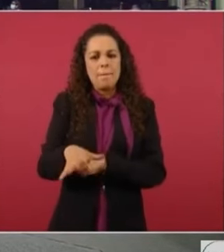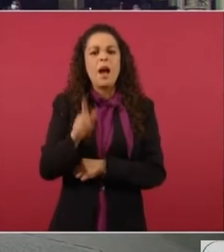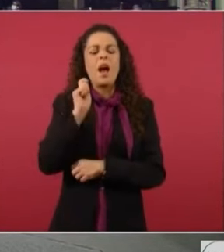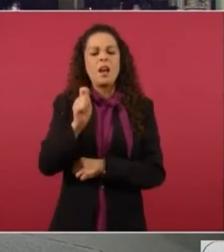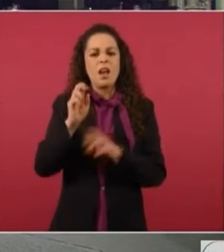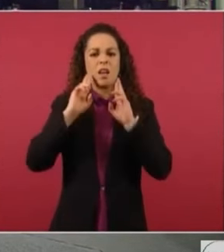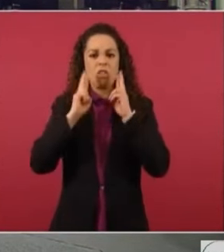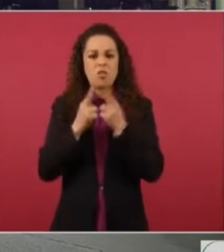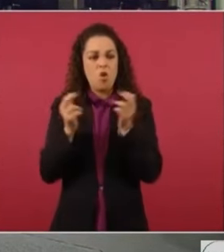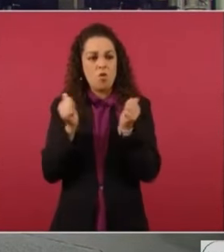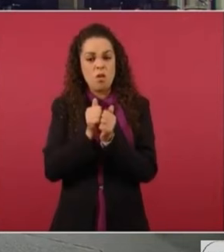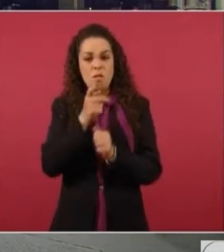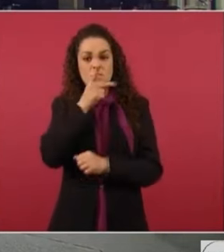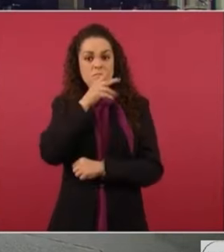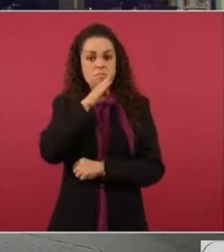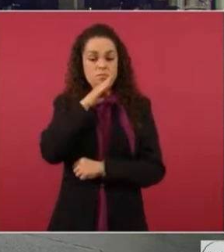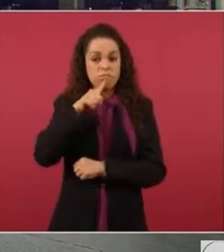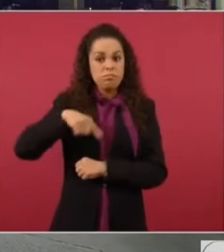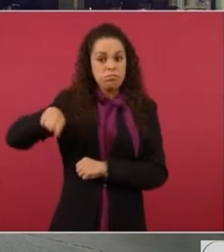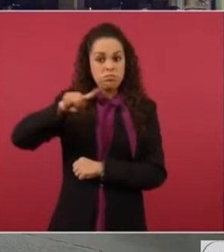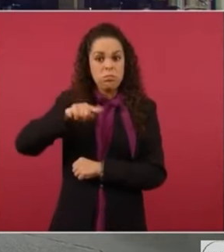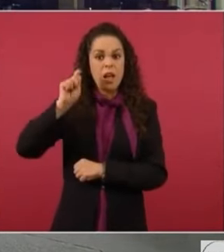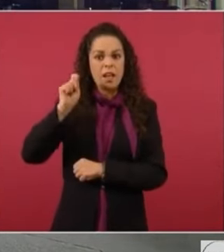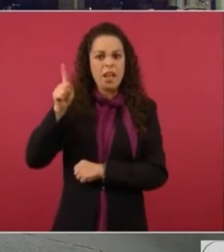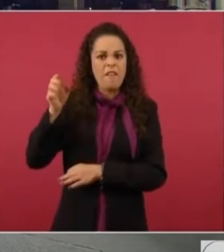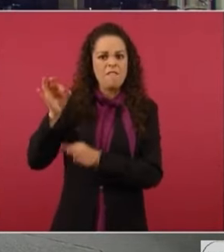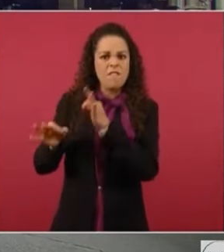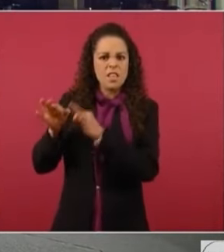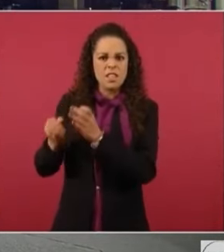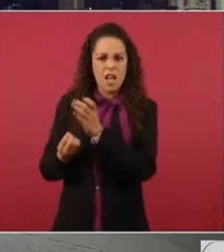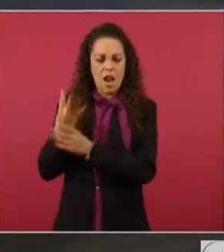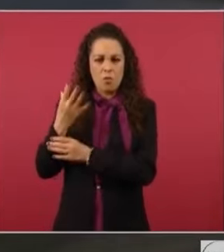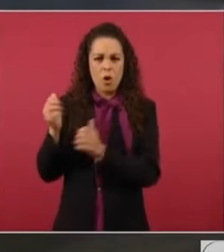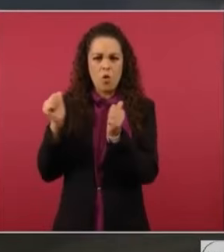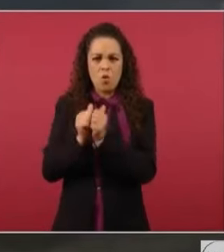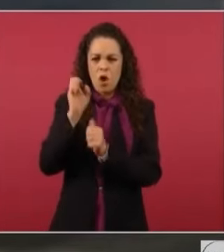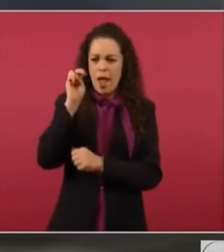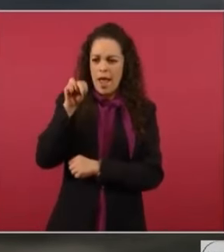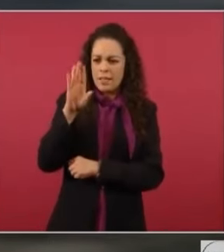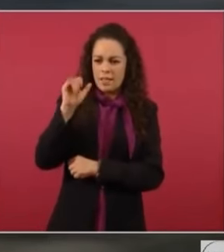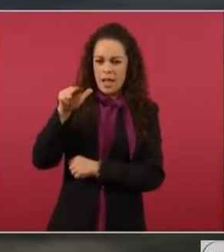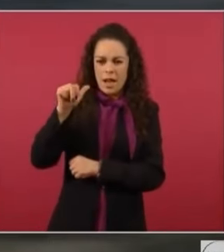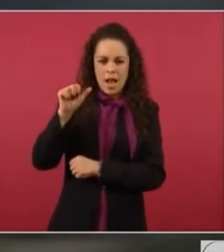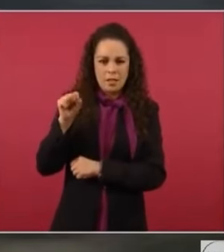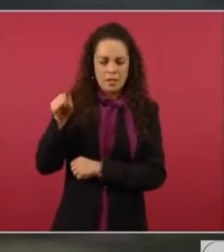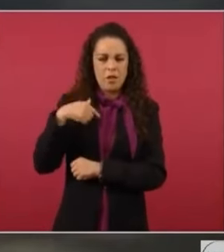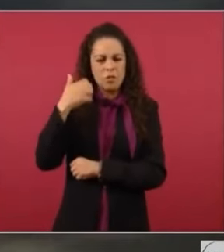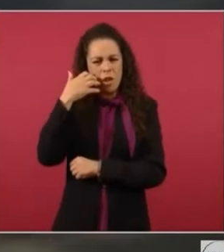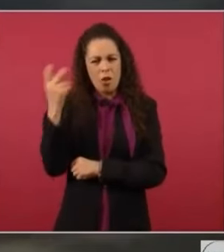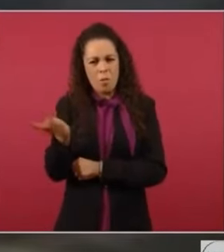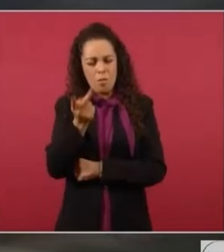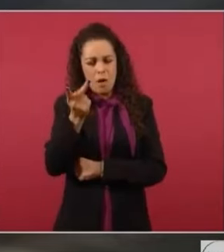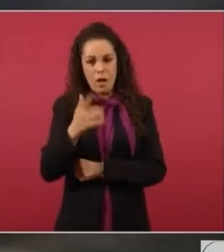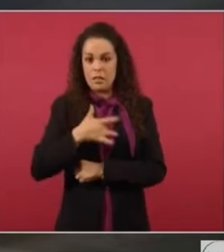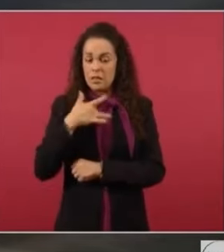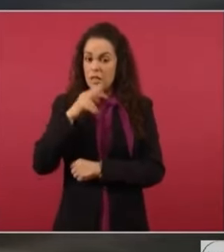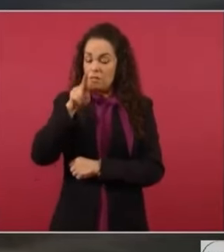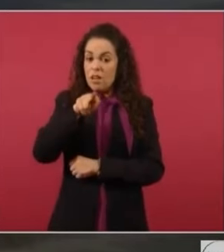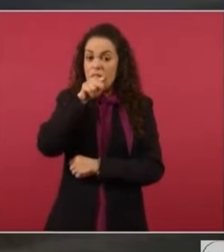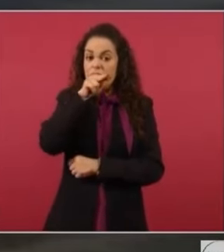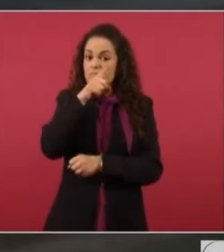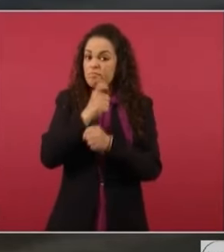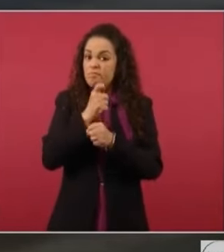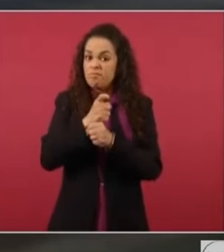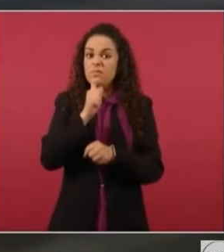con los padres, el nuevo fiscal y Alejandro Encinas. Primero preguntarle, pues una de las principales preocupaciones que ellos han